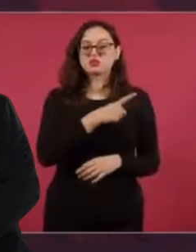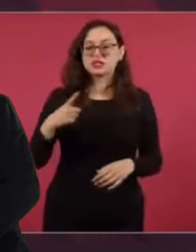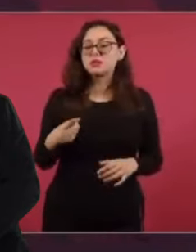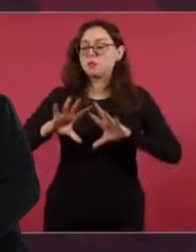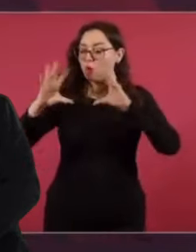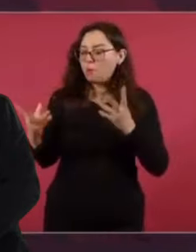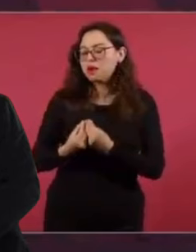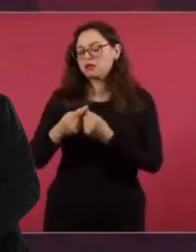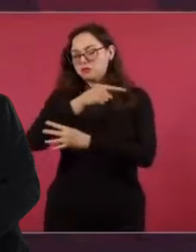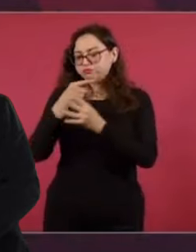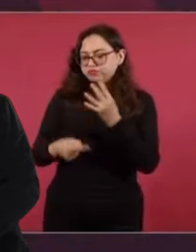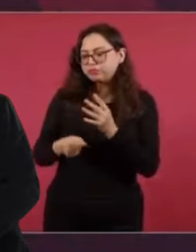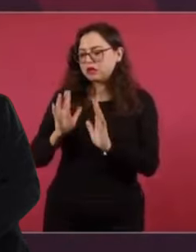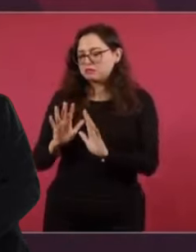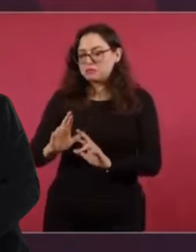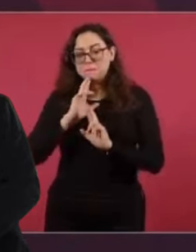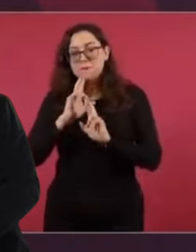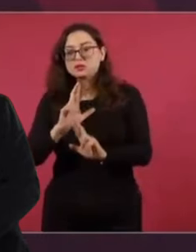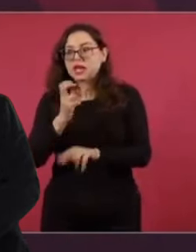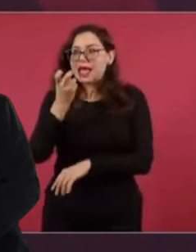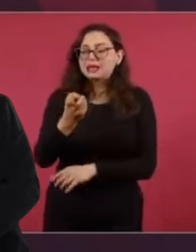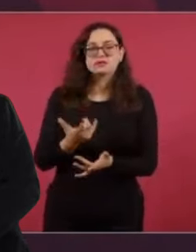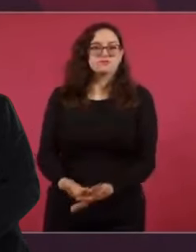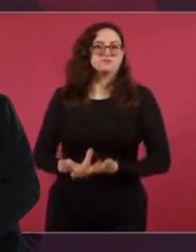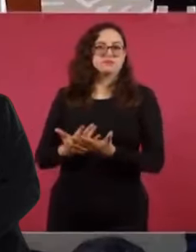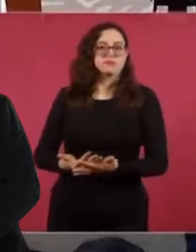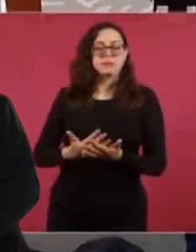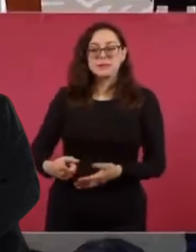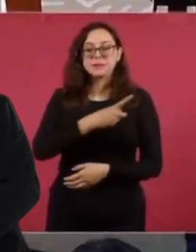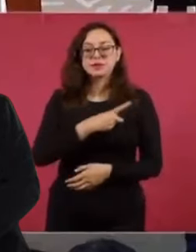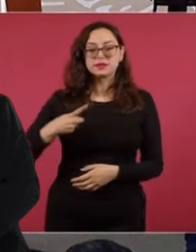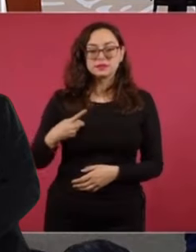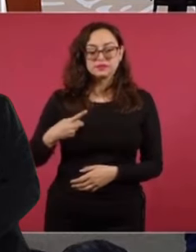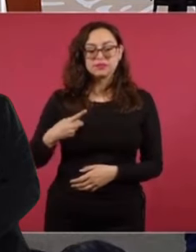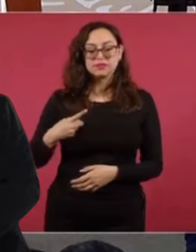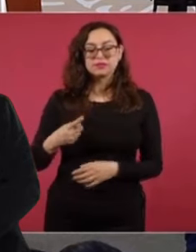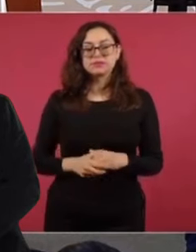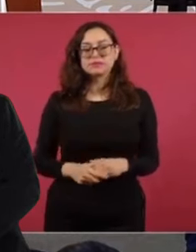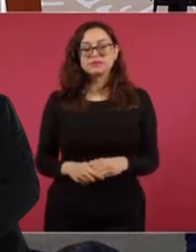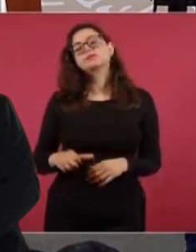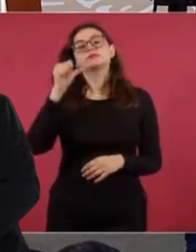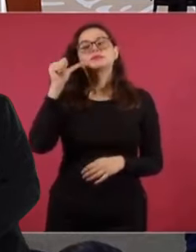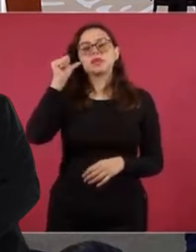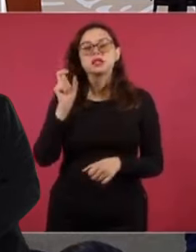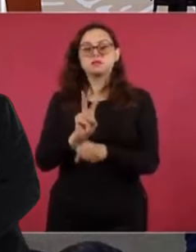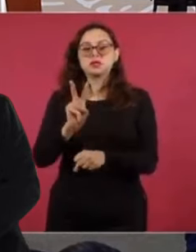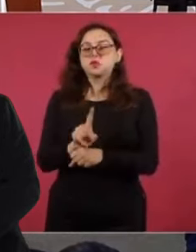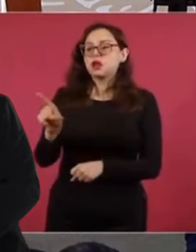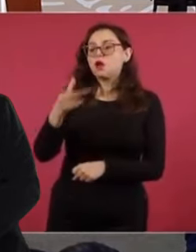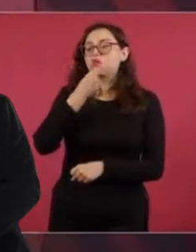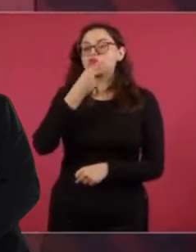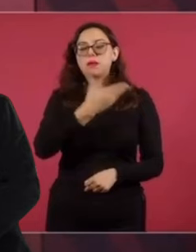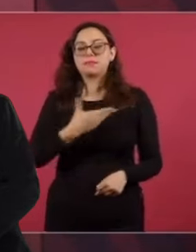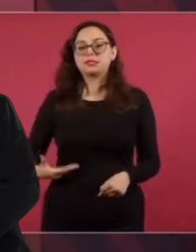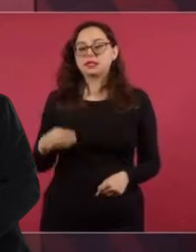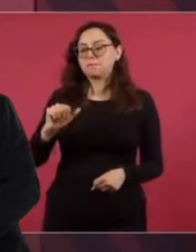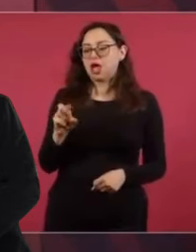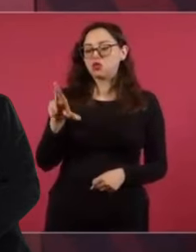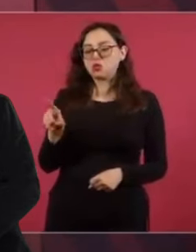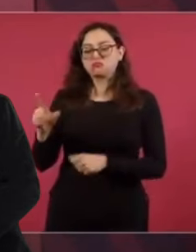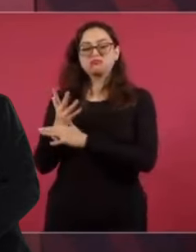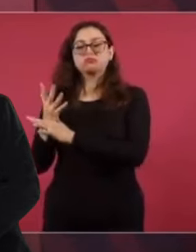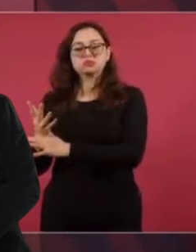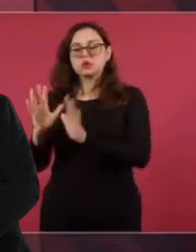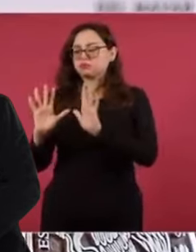se tengan los resultados. Ayer en Venezuela el presidente Maduro planteó que van a entregar